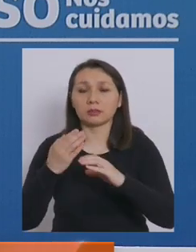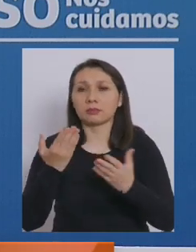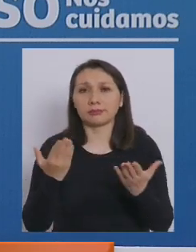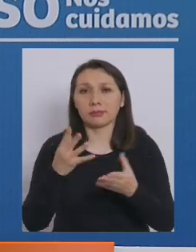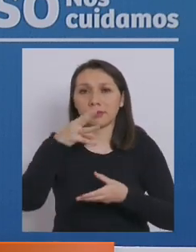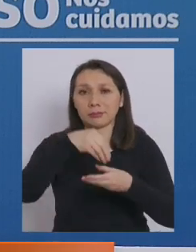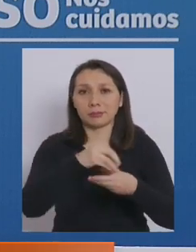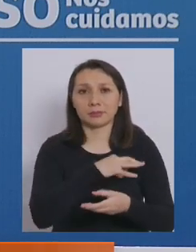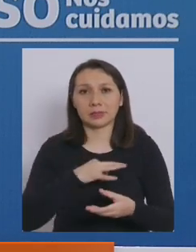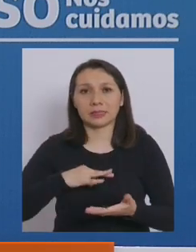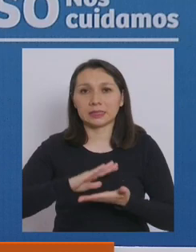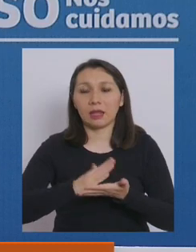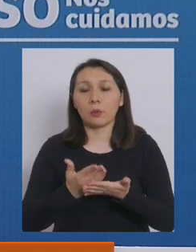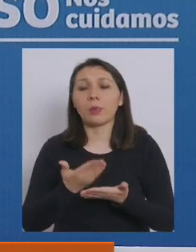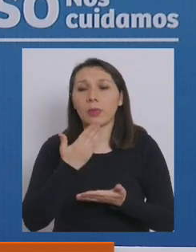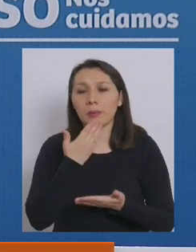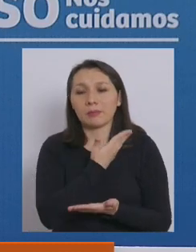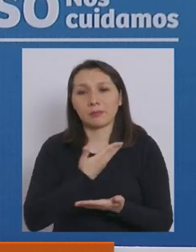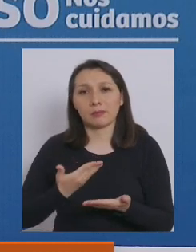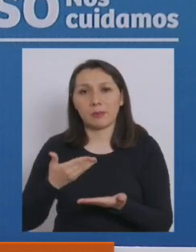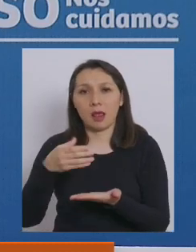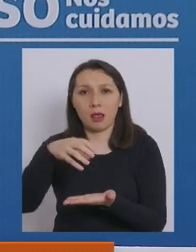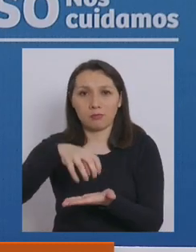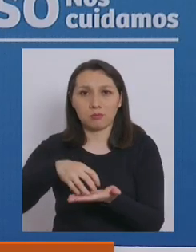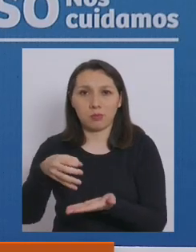tanto del Ministerio de Salud como de La Moneda.